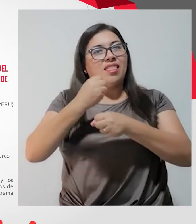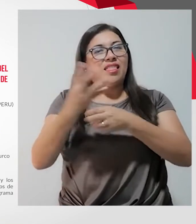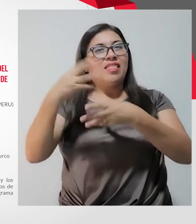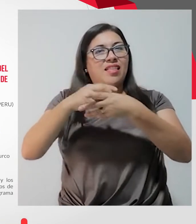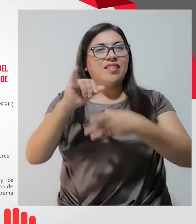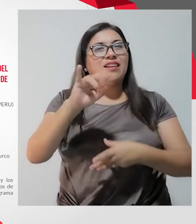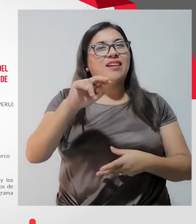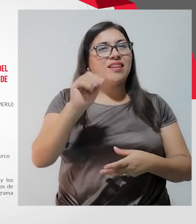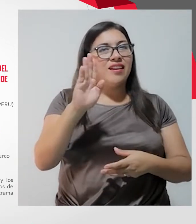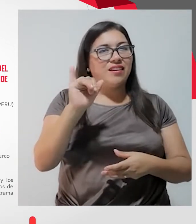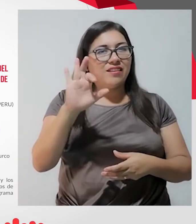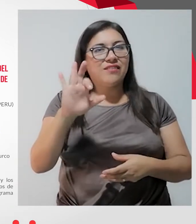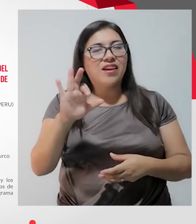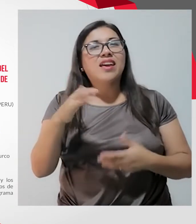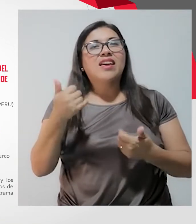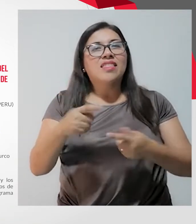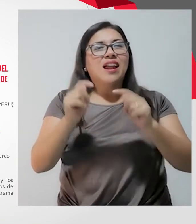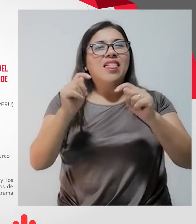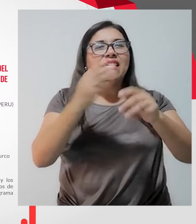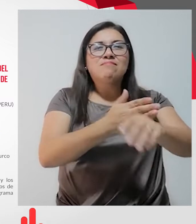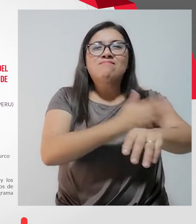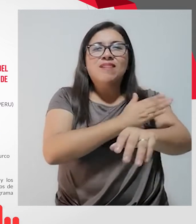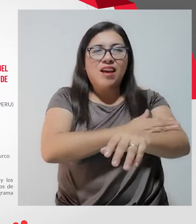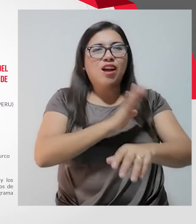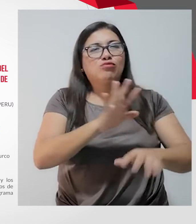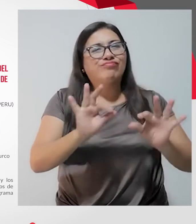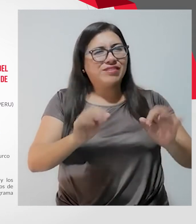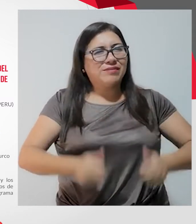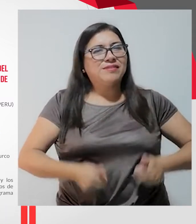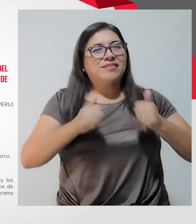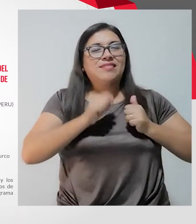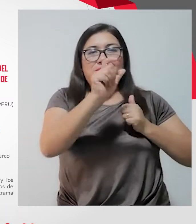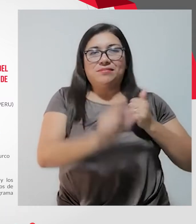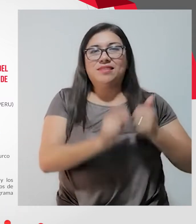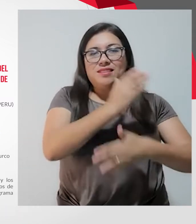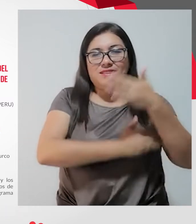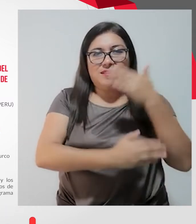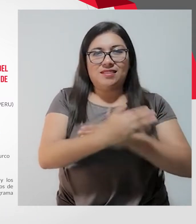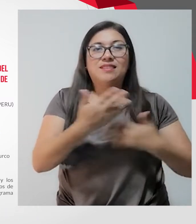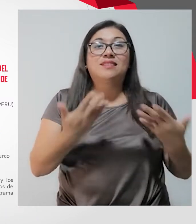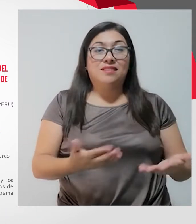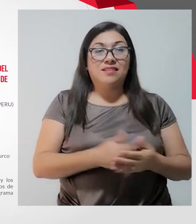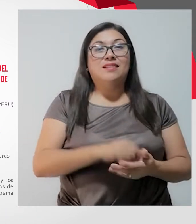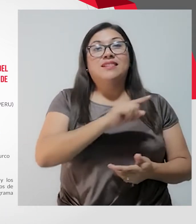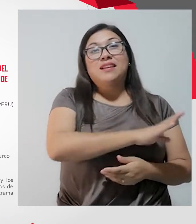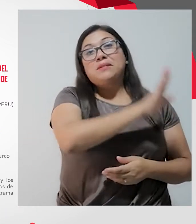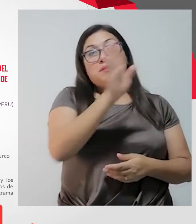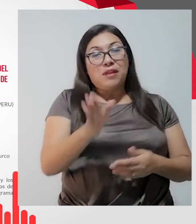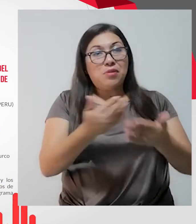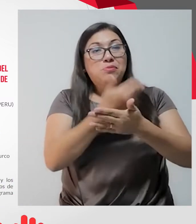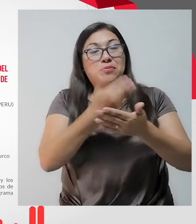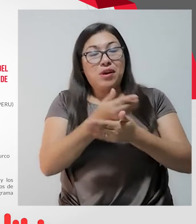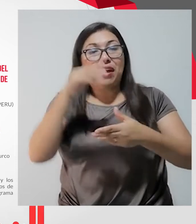en el INAVIT y mejorando la calidad de vida de las personas con discapacidad que llegan a la